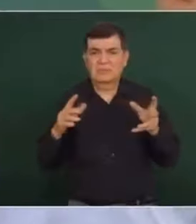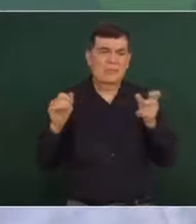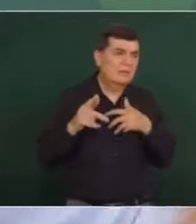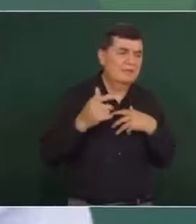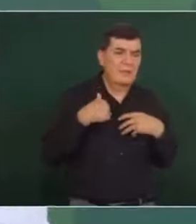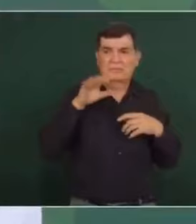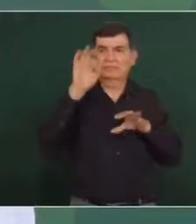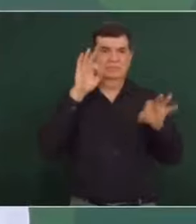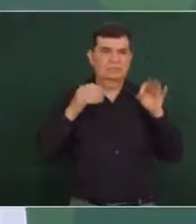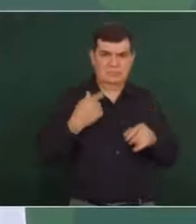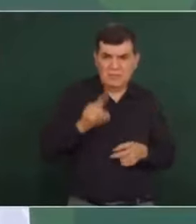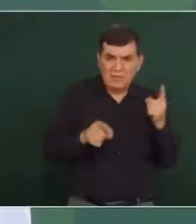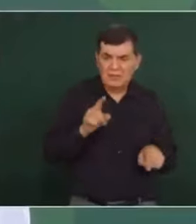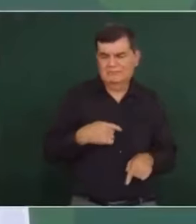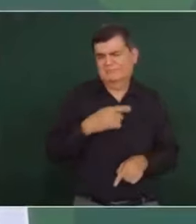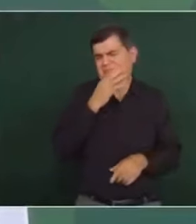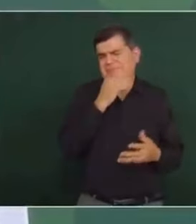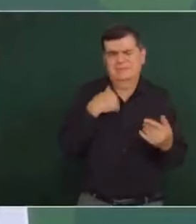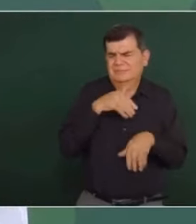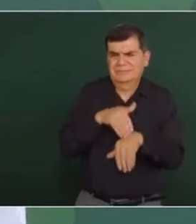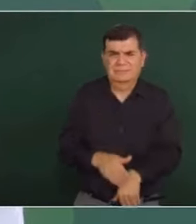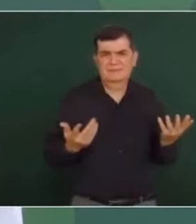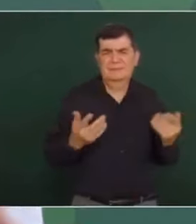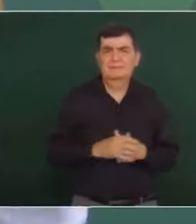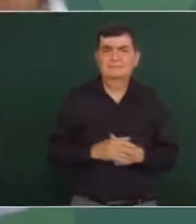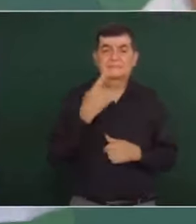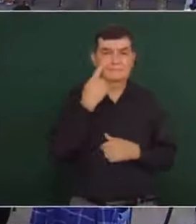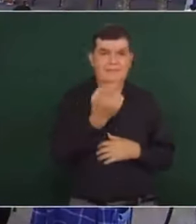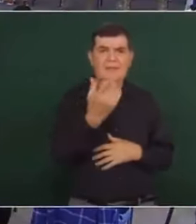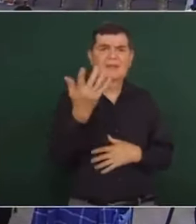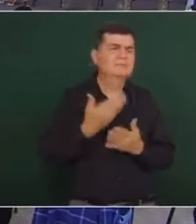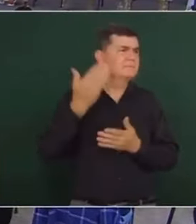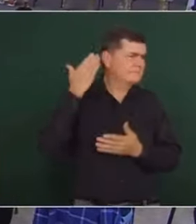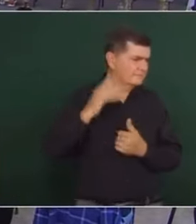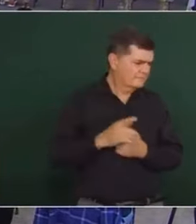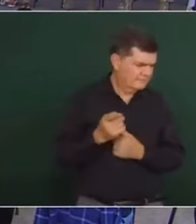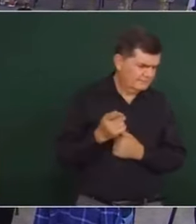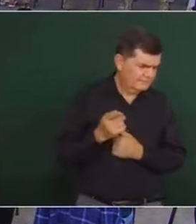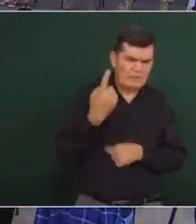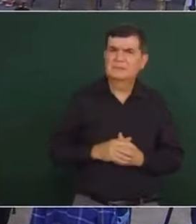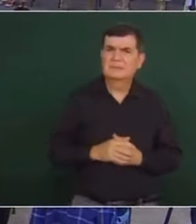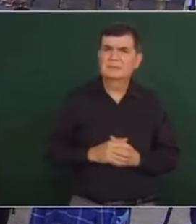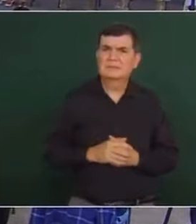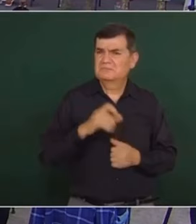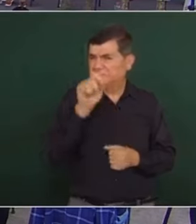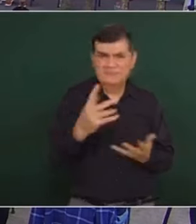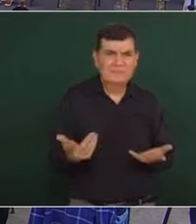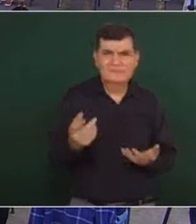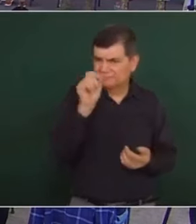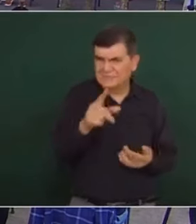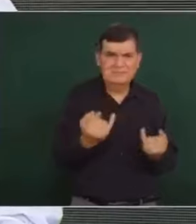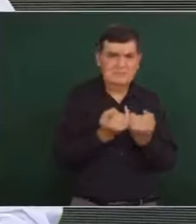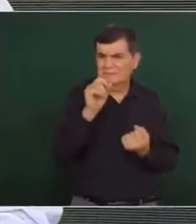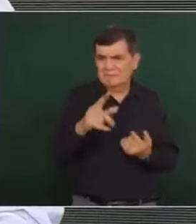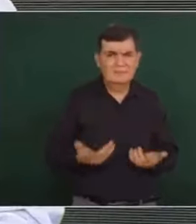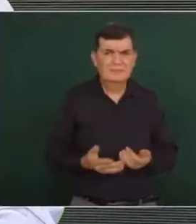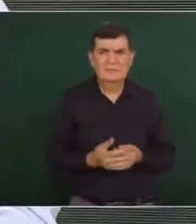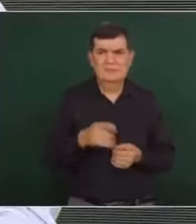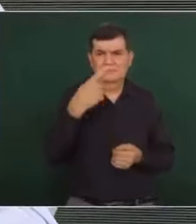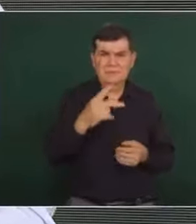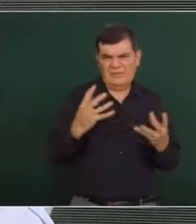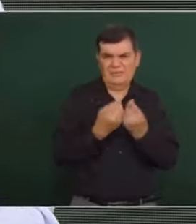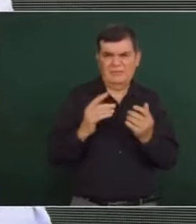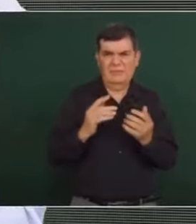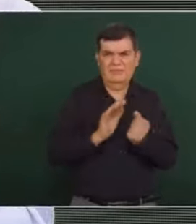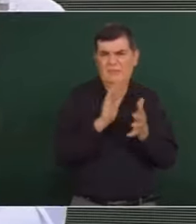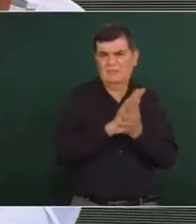provocar conflictos. Miren lo que hicieron hace como una semana. Los mismos, desde luego, los jefes, con sus